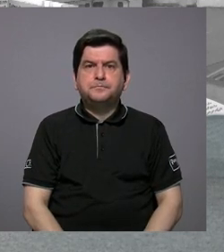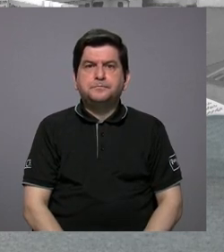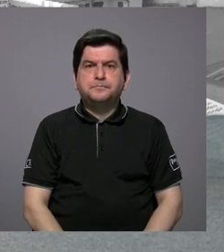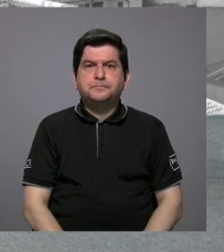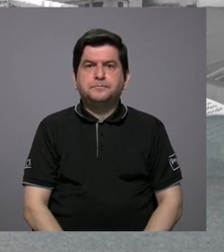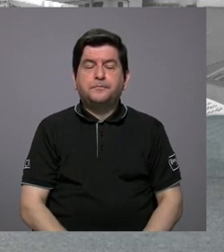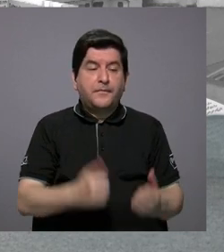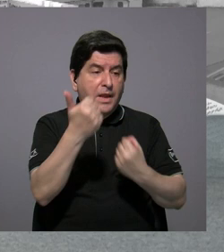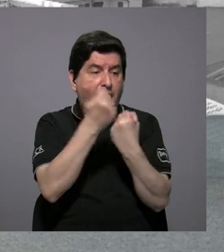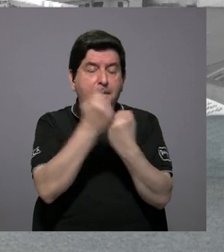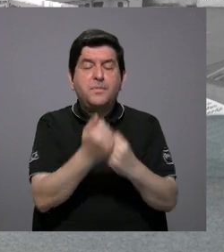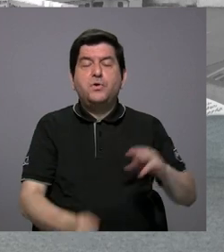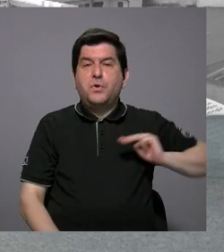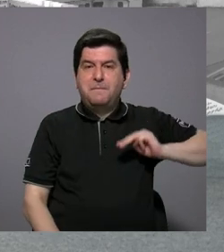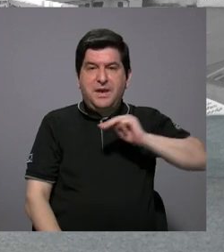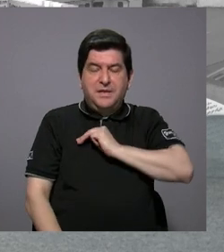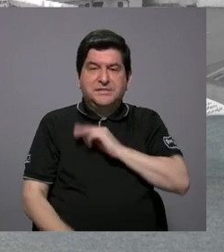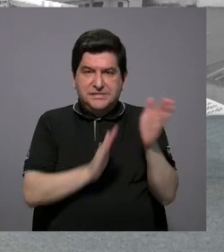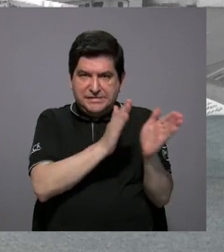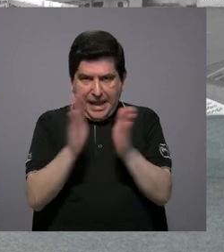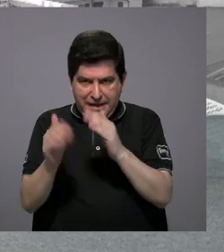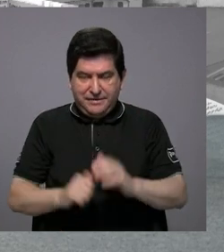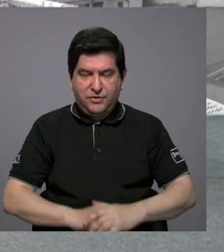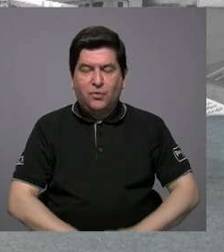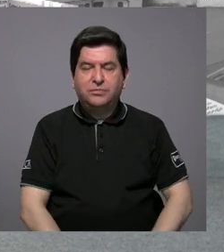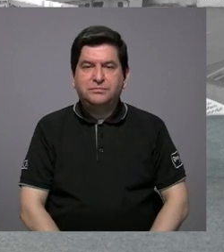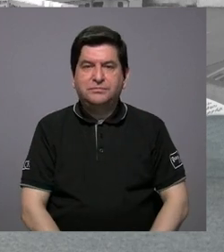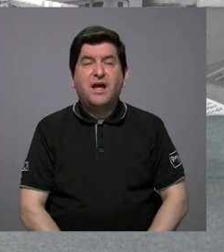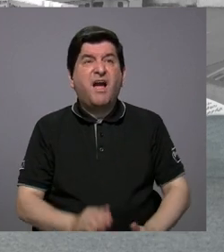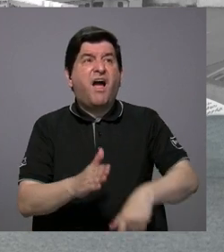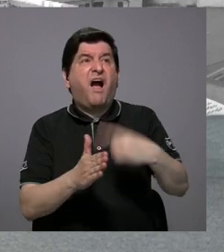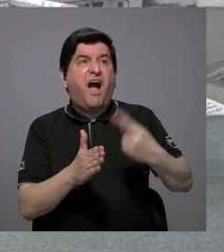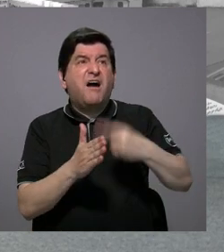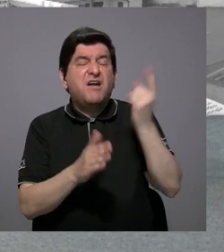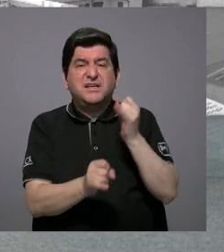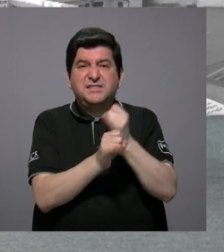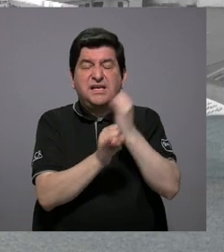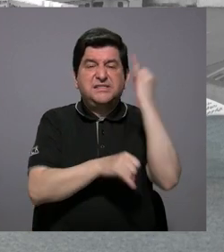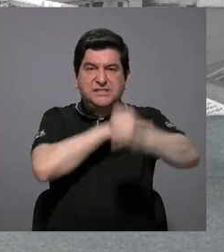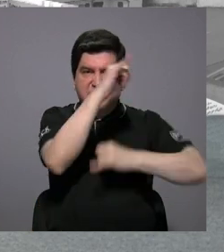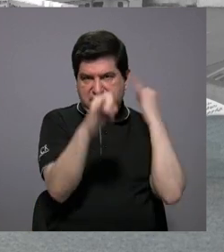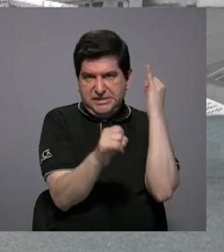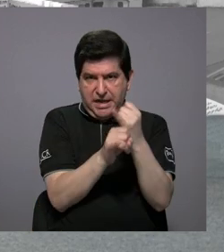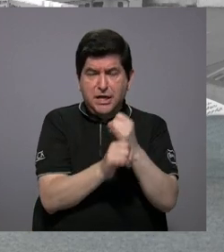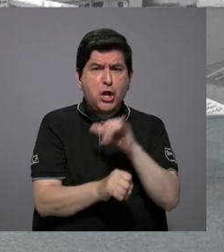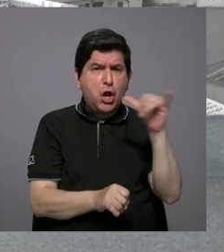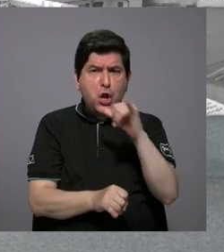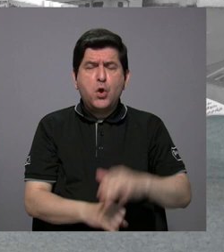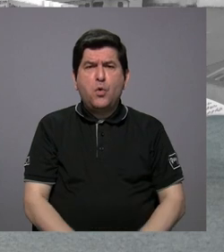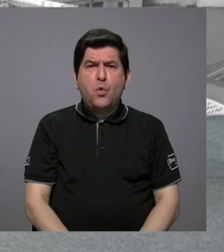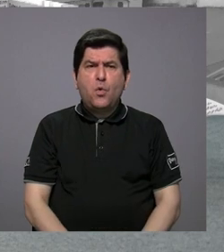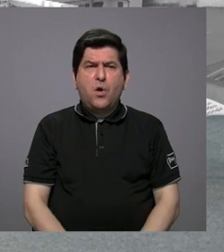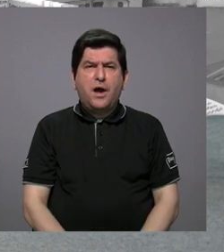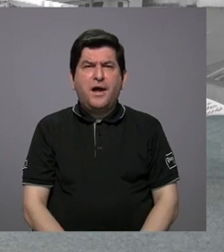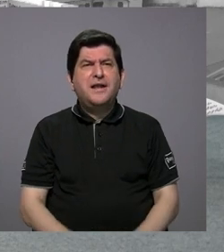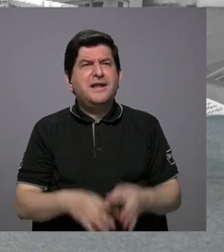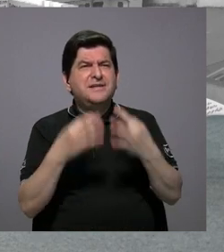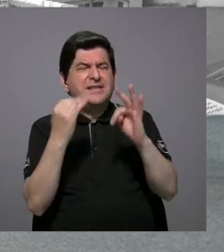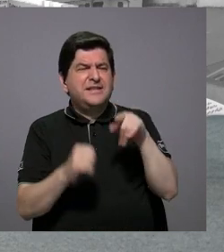con apoyos de Mideplan, ¿verdad? Y a veces de entidades internacionales que también han sido tratadas de